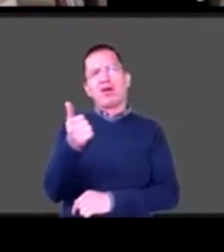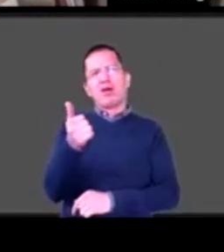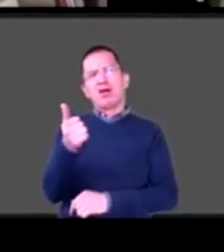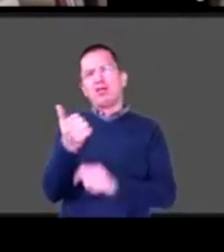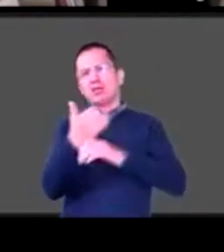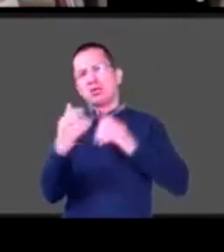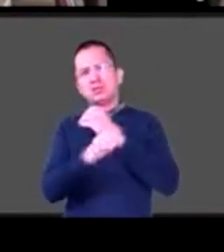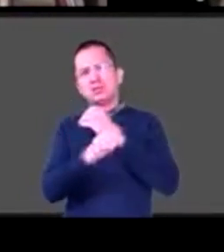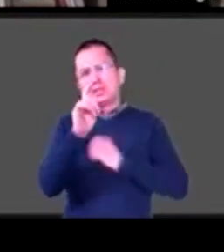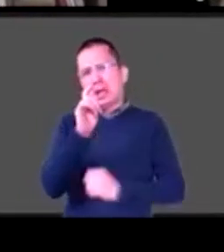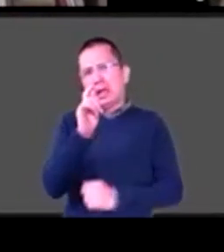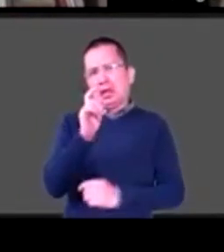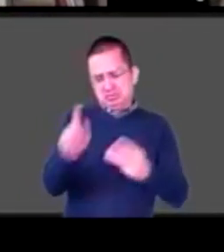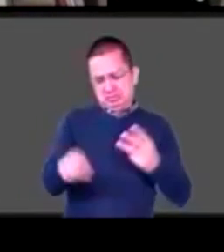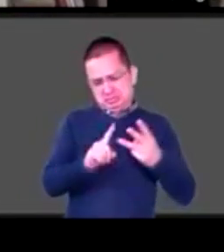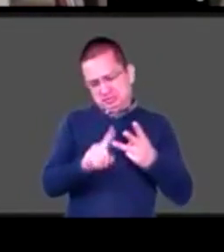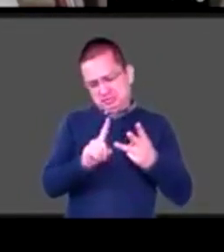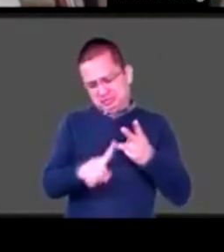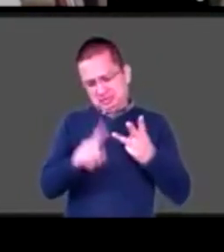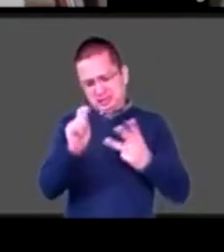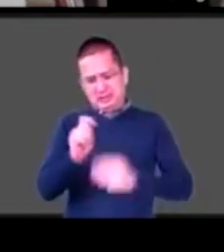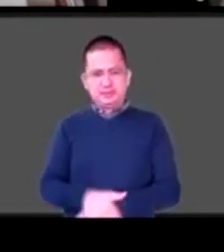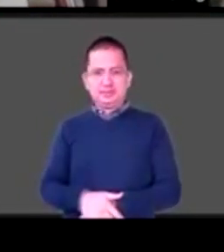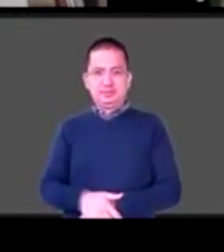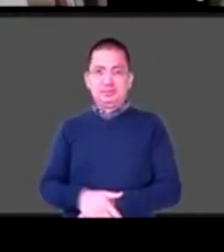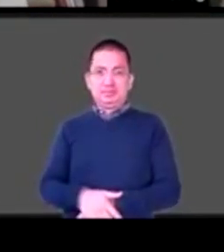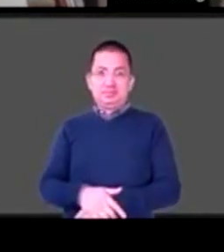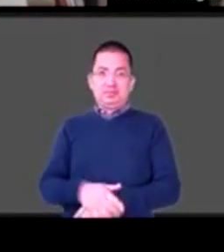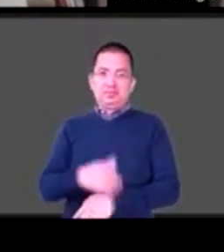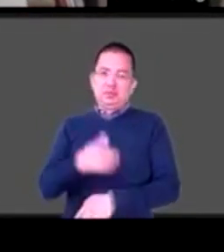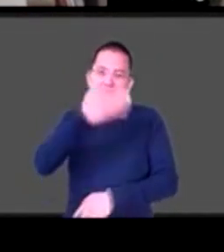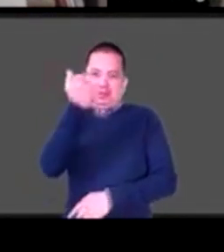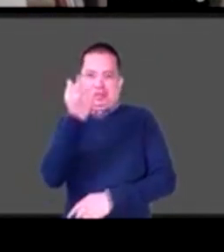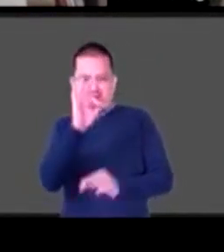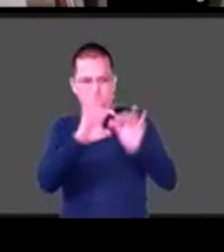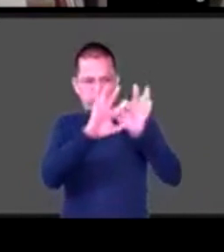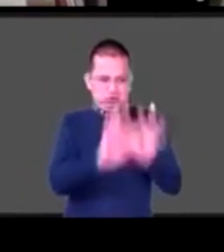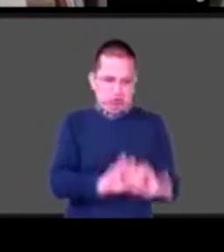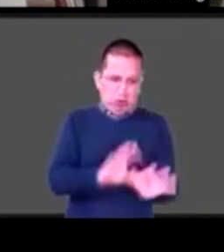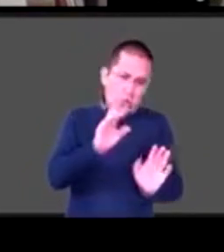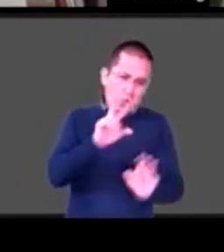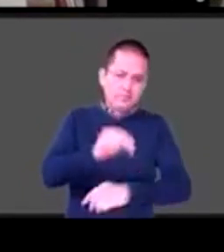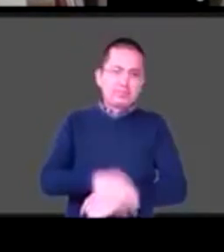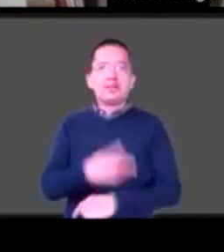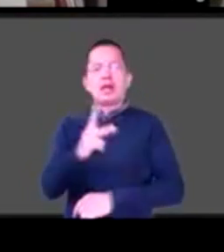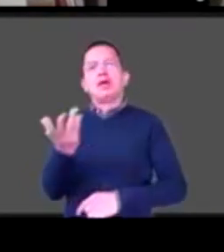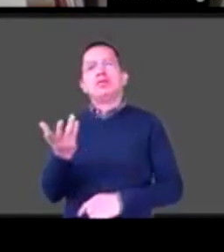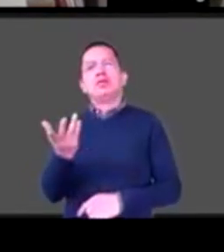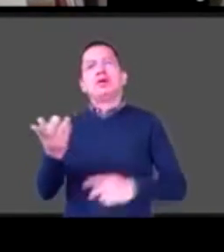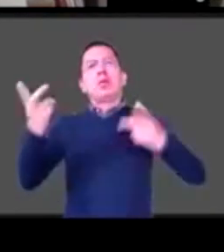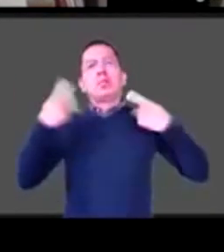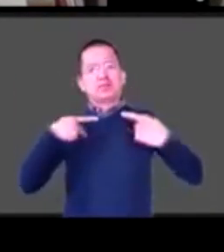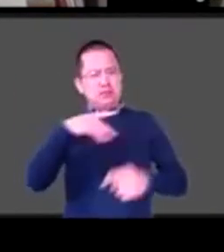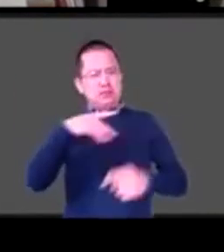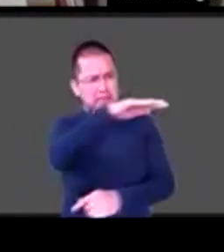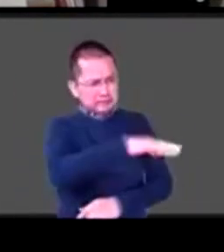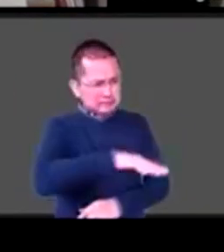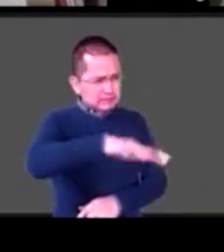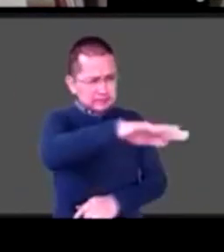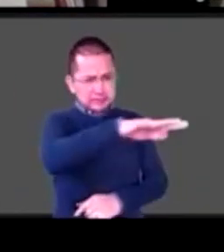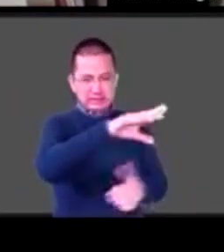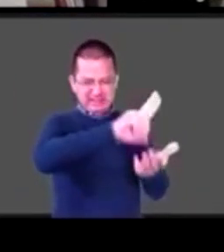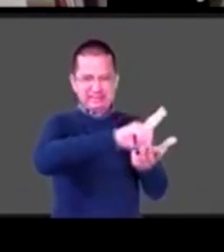¿Cómo apoyar a las personas que están en la comunidad de las personas con discapacidad? ¿Cómo ayudar a esta...?